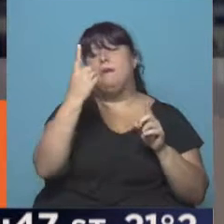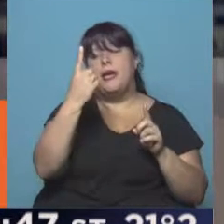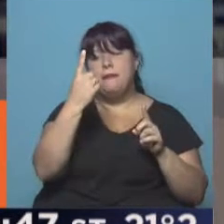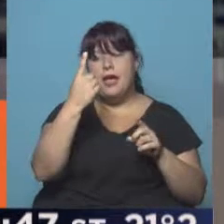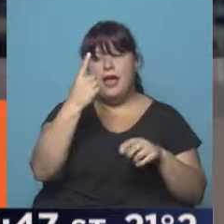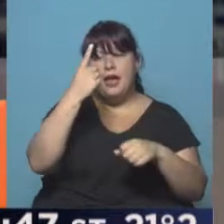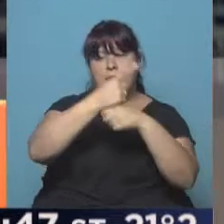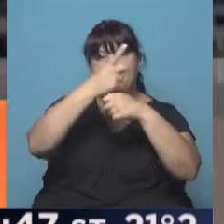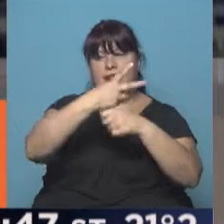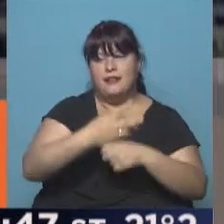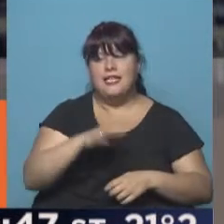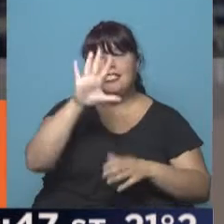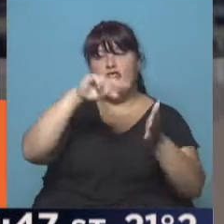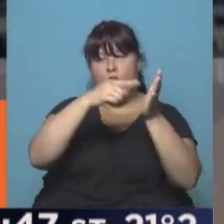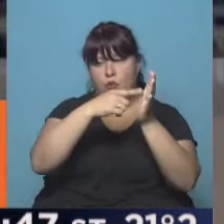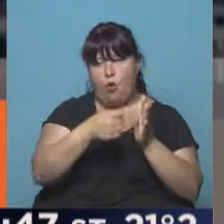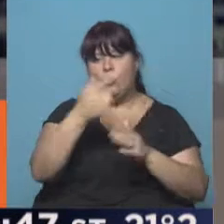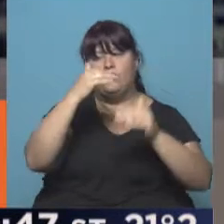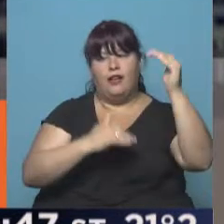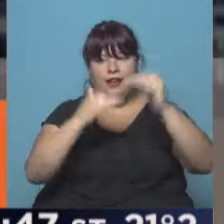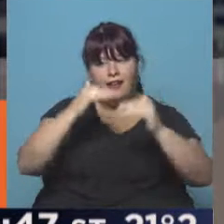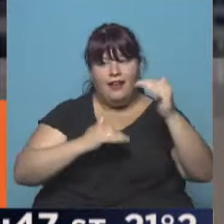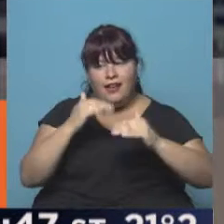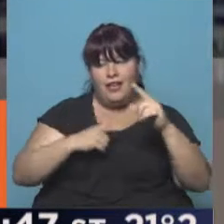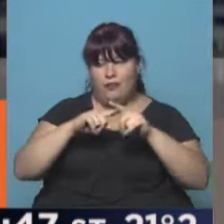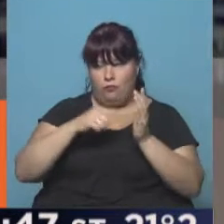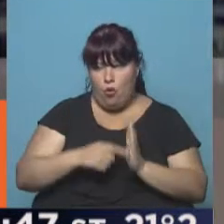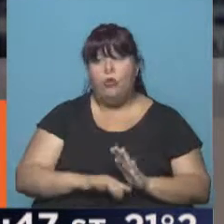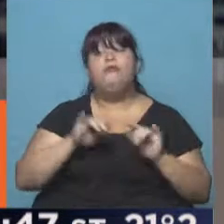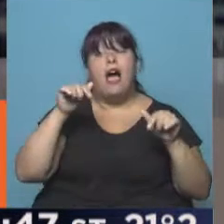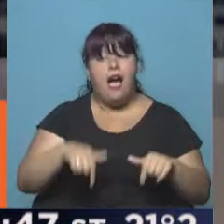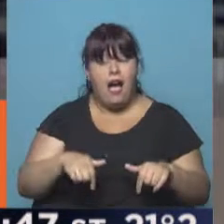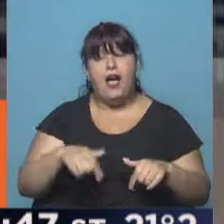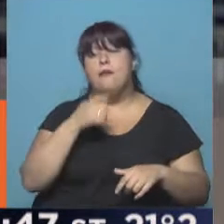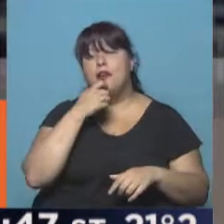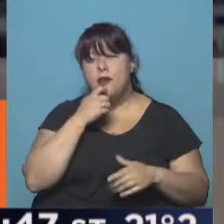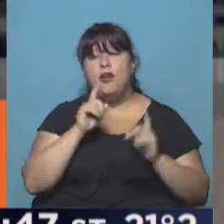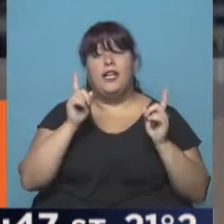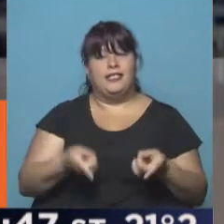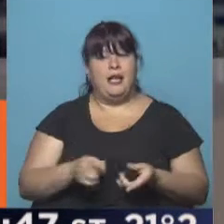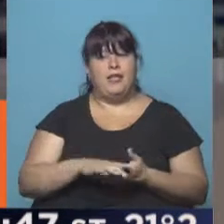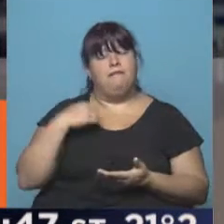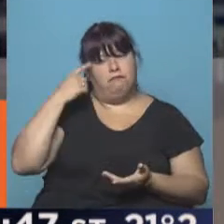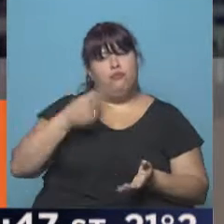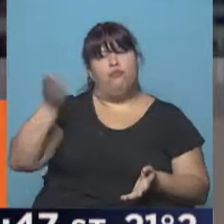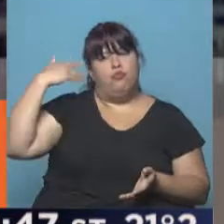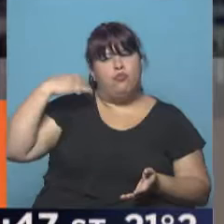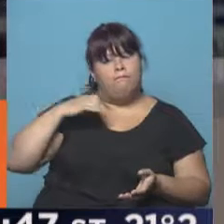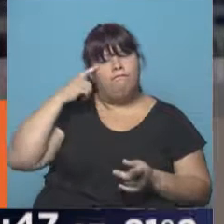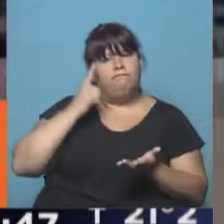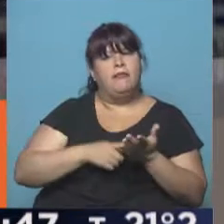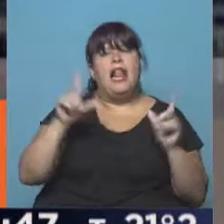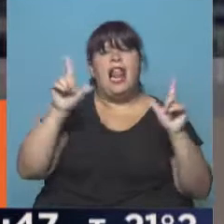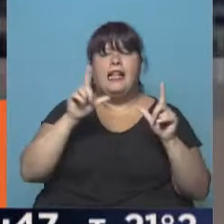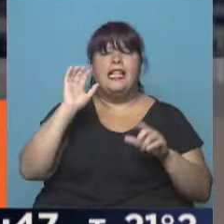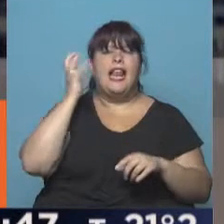primer candidato lleva 5 puntos y así sucesivamente. Bueno, y en este caso, por ejemplo, también decidimos hace mucho tiempo que los